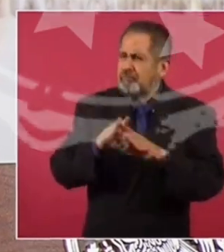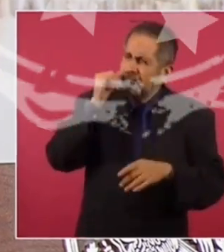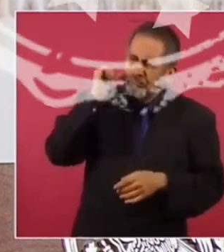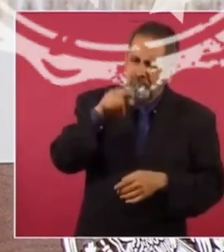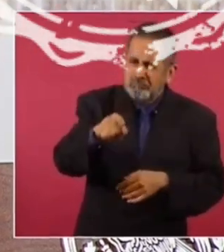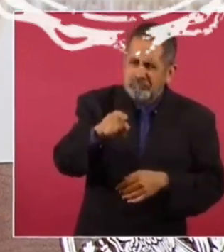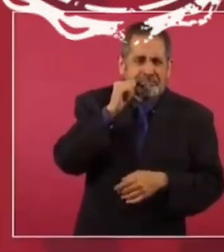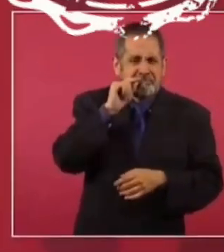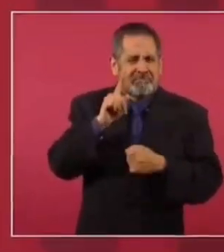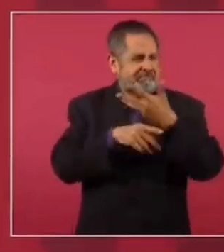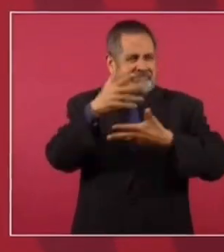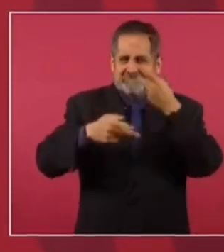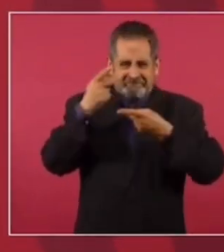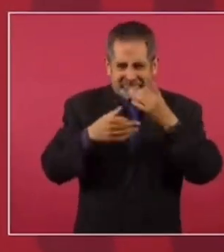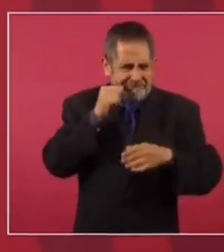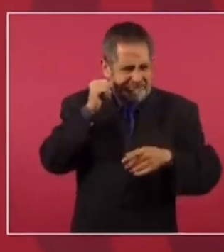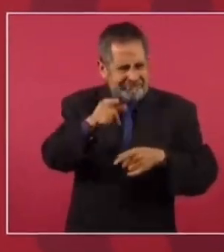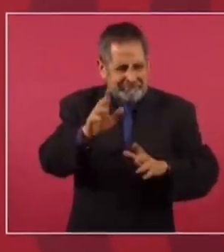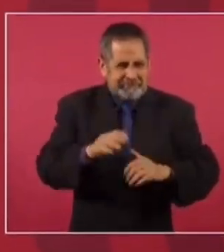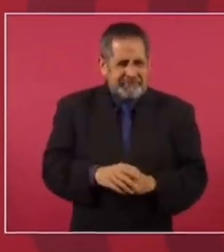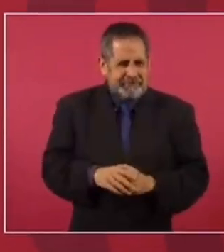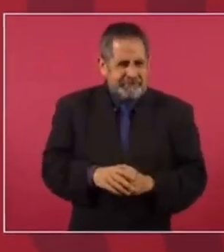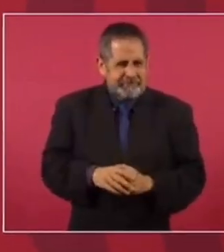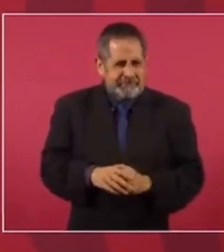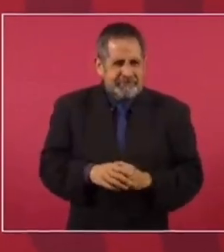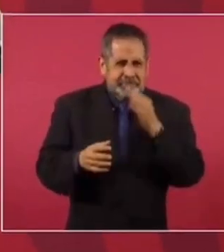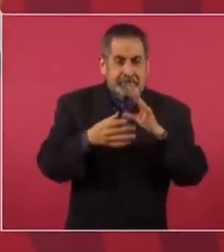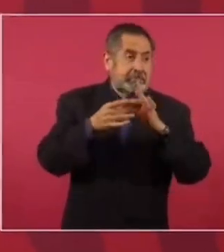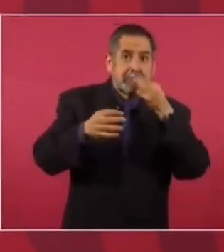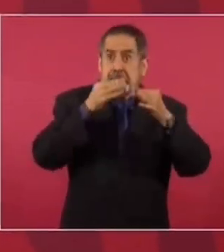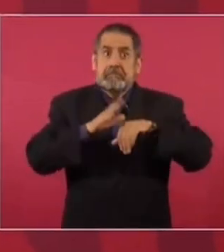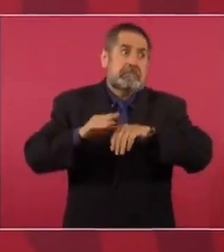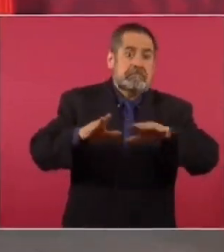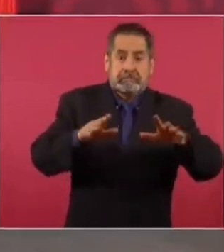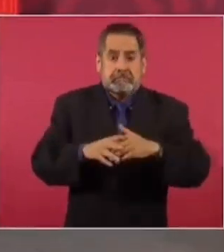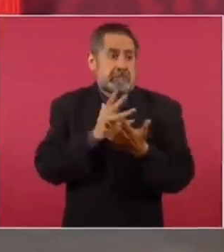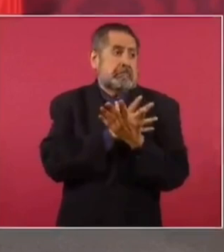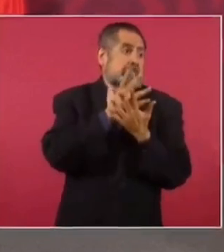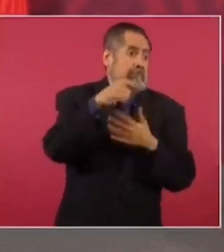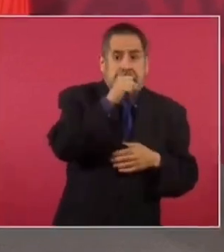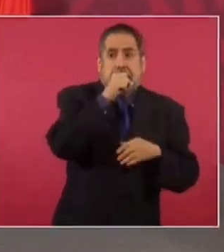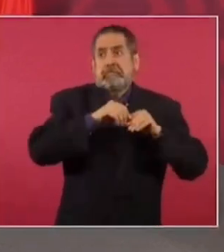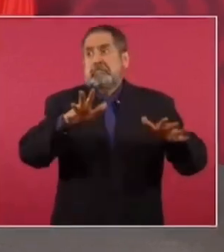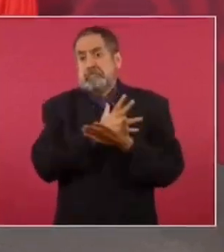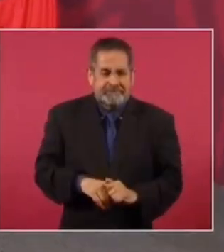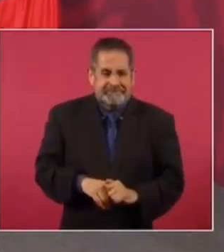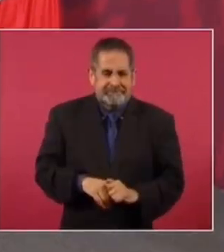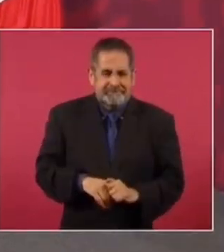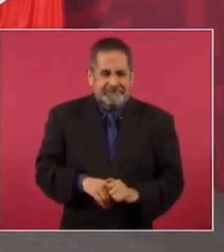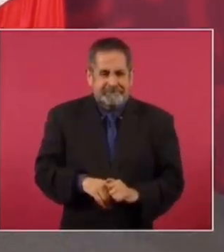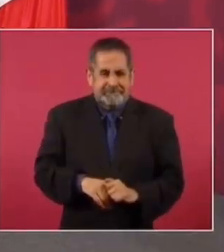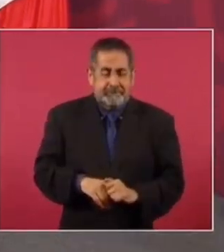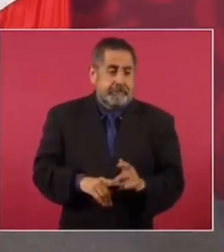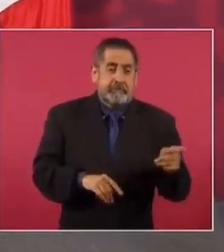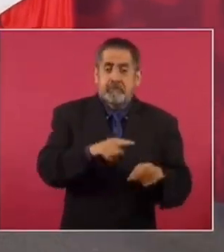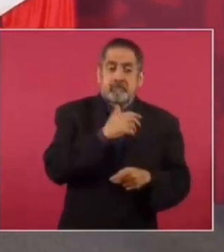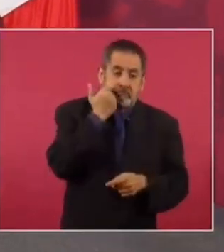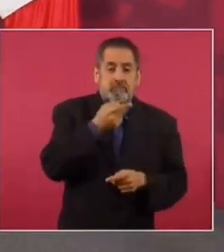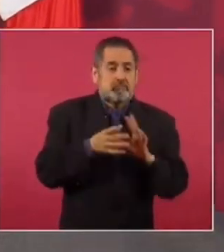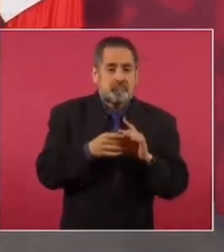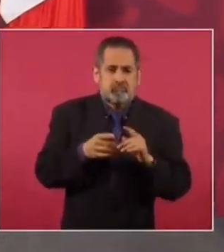Ayer que se desató la polémica y empezaron las alarmas, el sensacionalismo, hablando de que queríamos